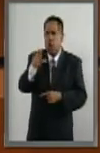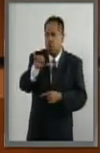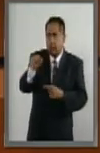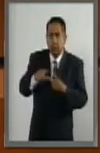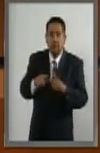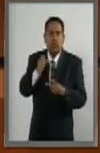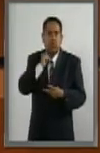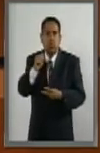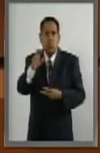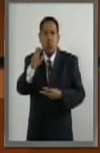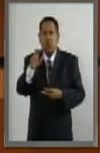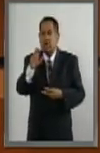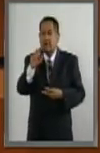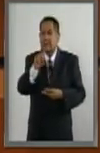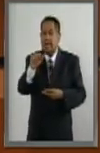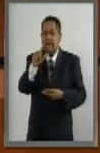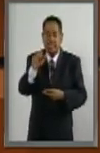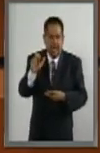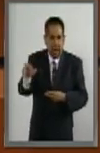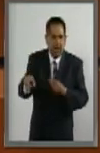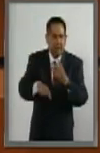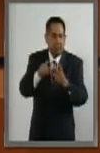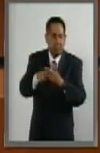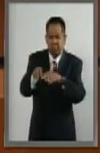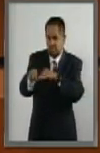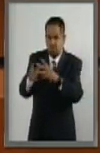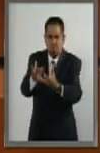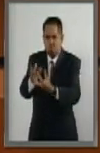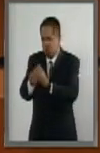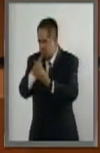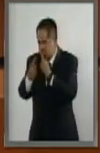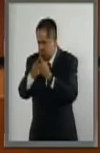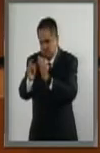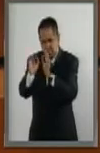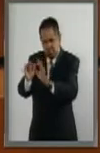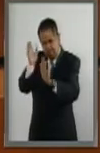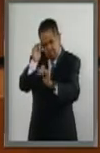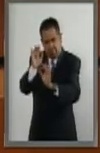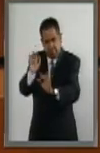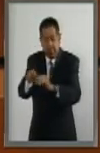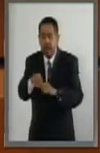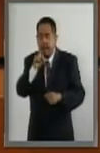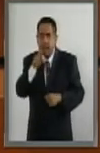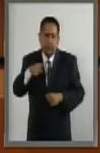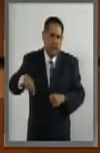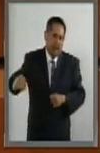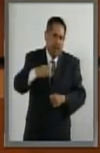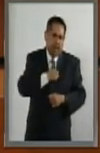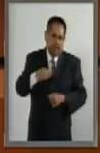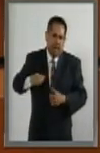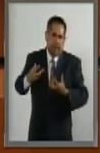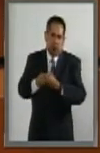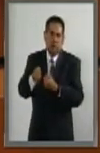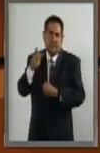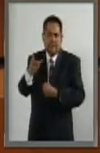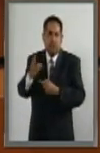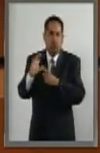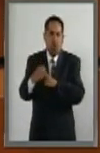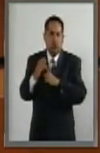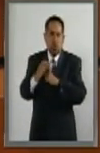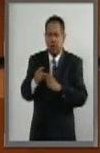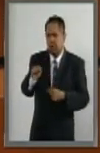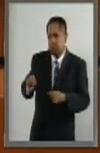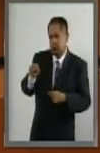al senador Rabindranath Salazar, el trabajo conjunto que desarrollamos y por supuesto a las y los integrantes de nuestras tres comisiones